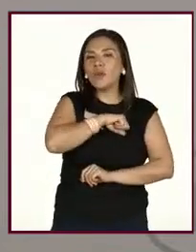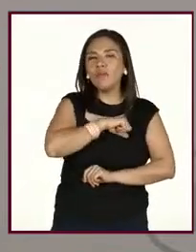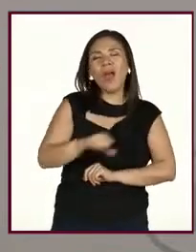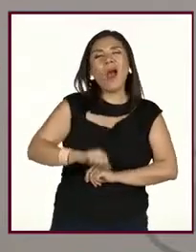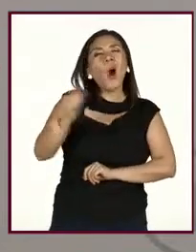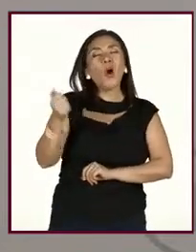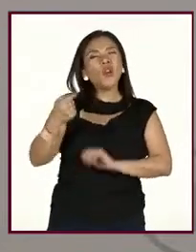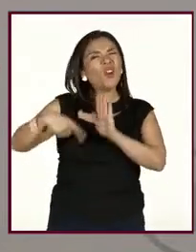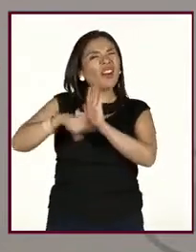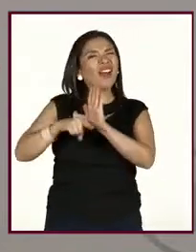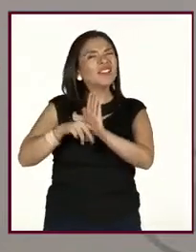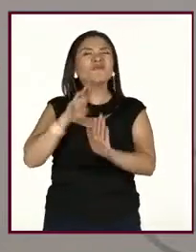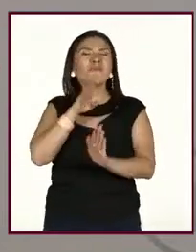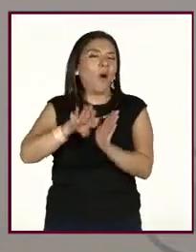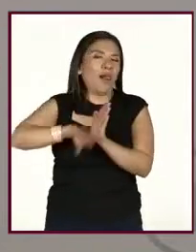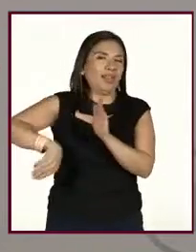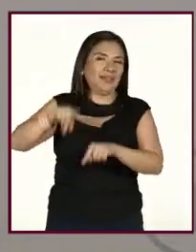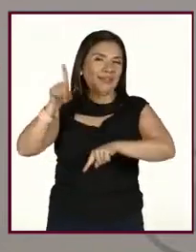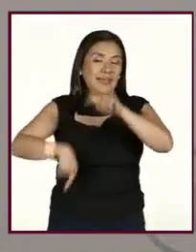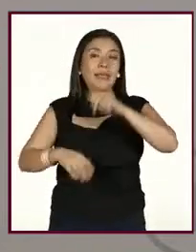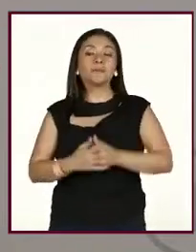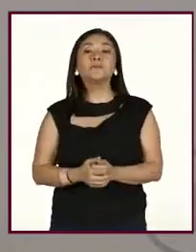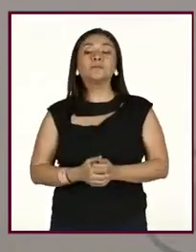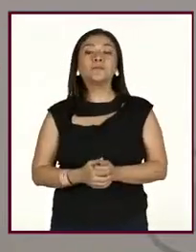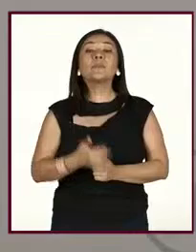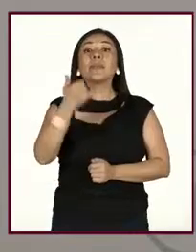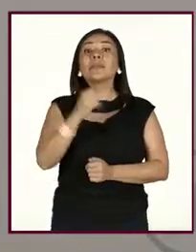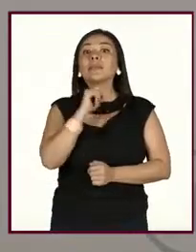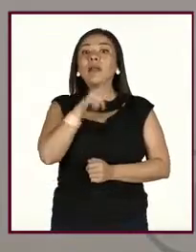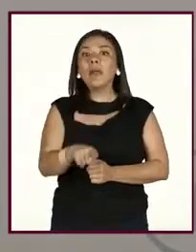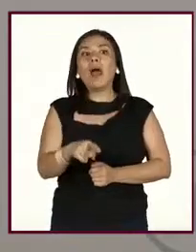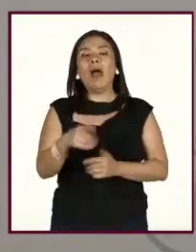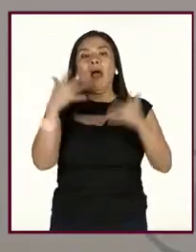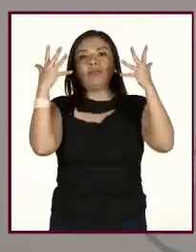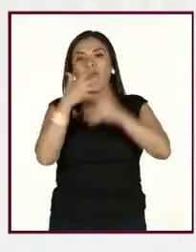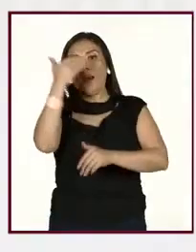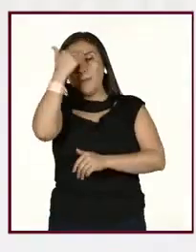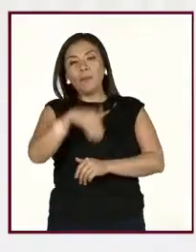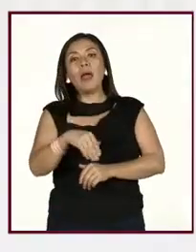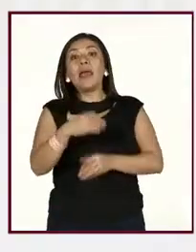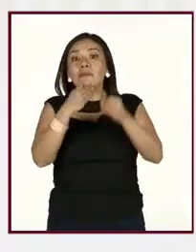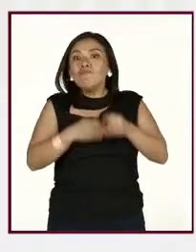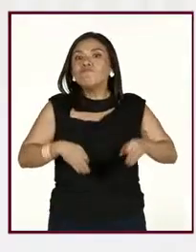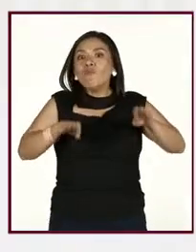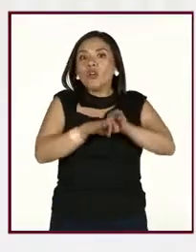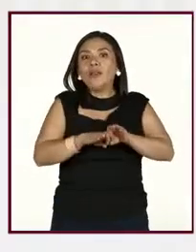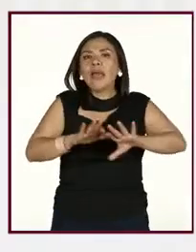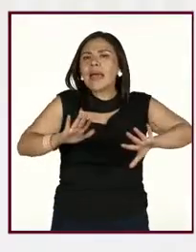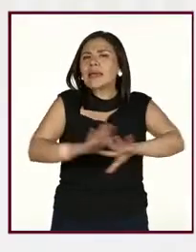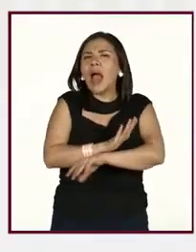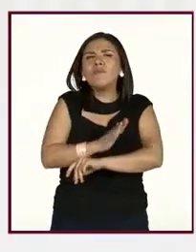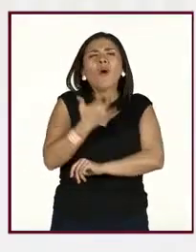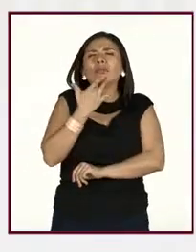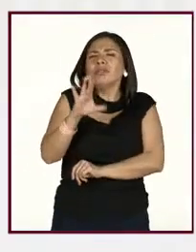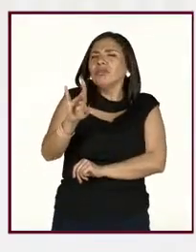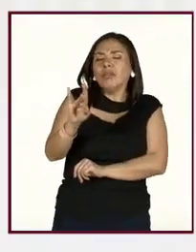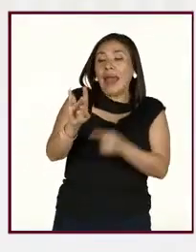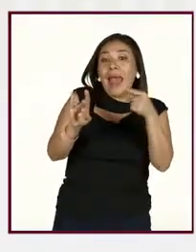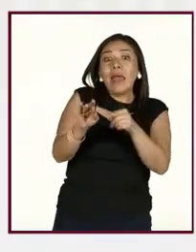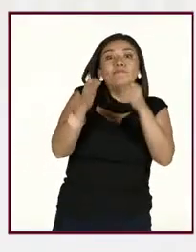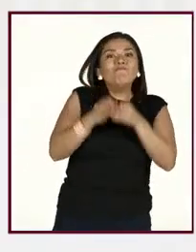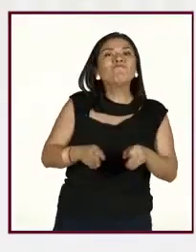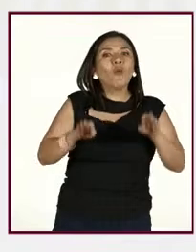nos favorecen, ¿no? Que no nos favorecen. Y reconocer la importancia de los pequeños cambios. Pues, yo creo que es bien importante también